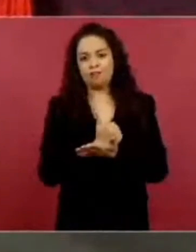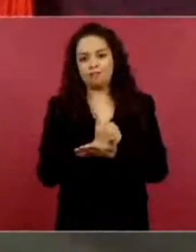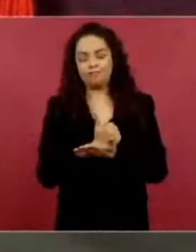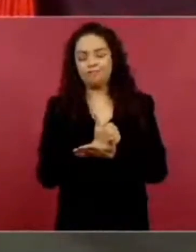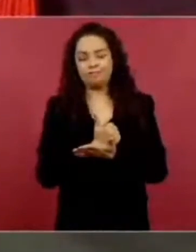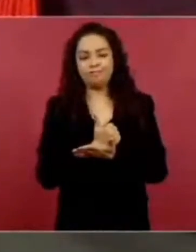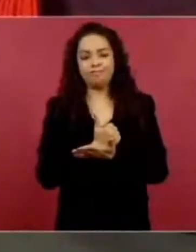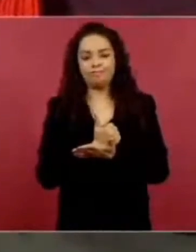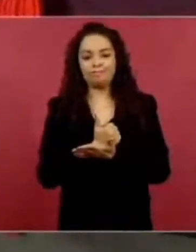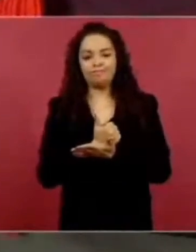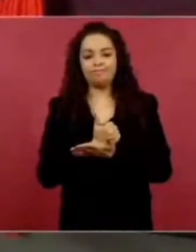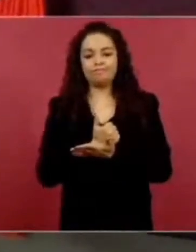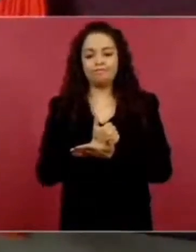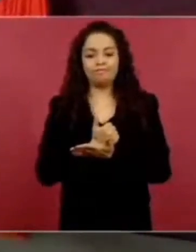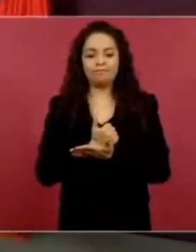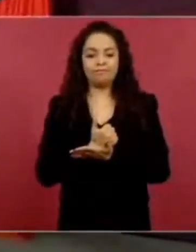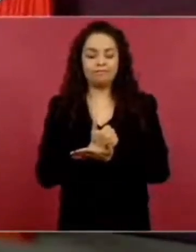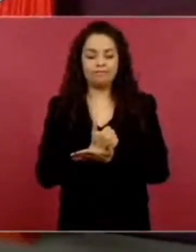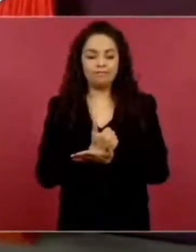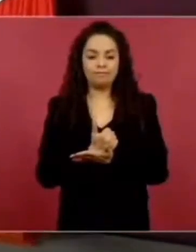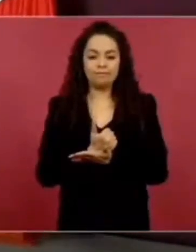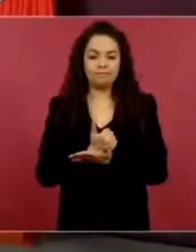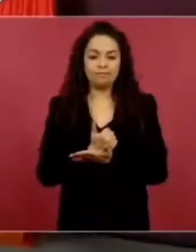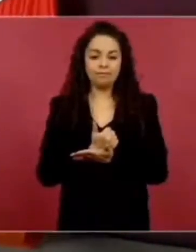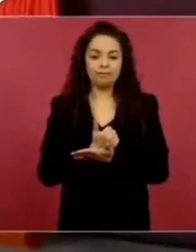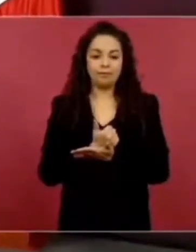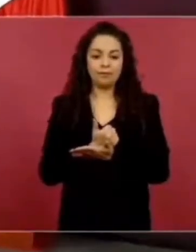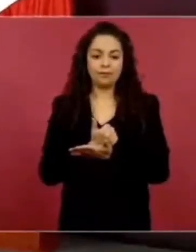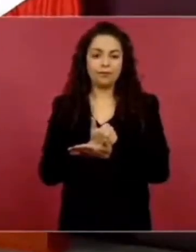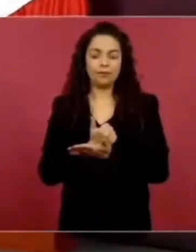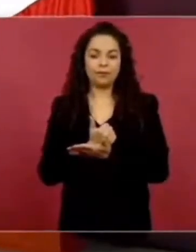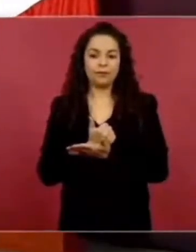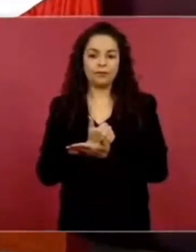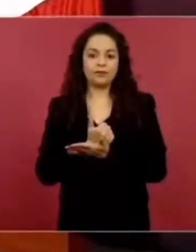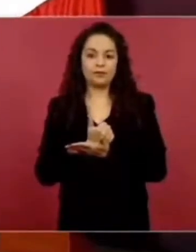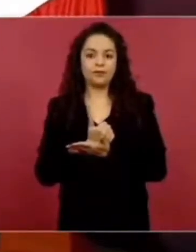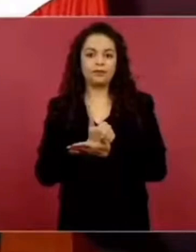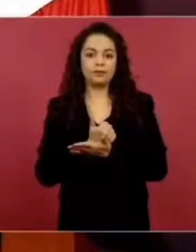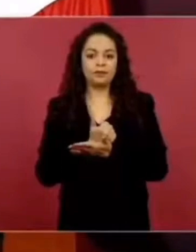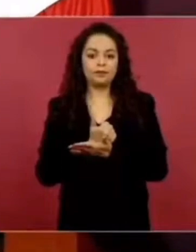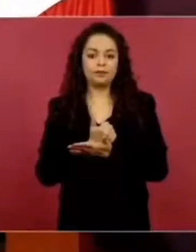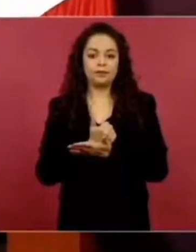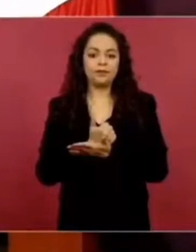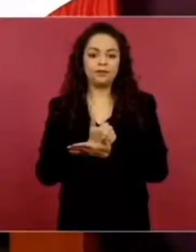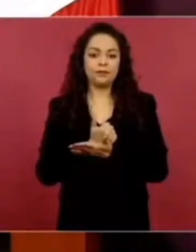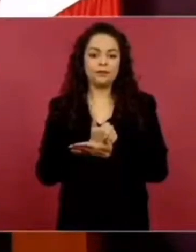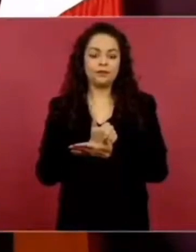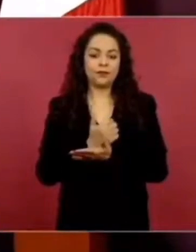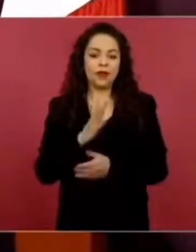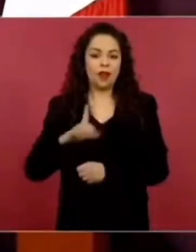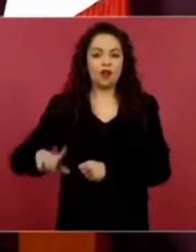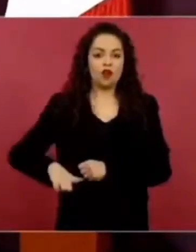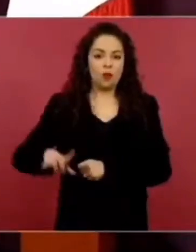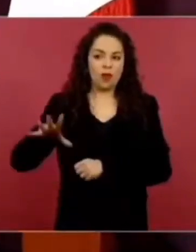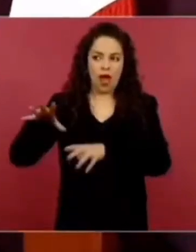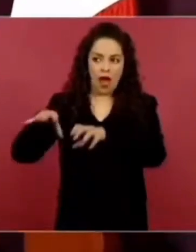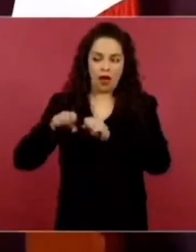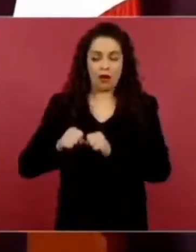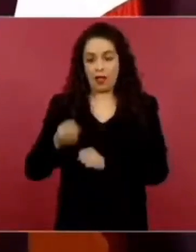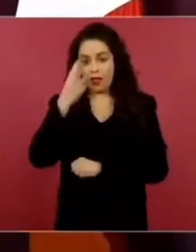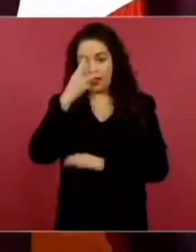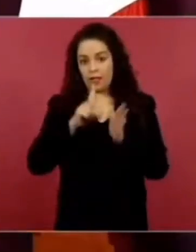de tres departamentos adquiridos por